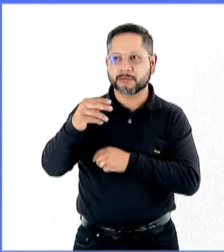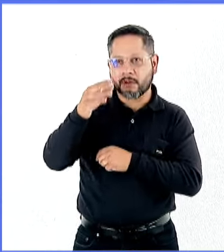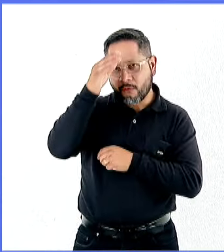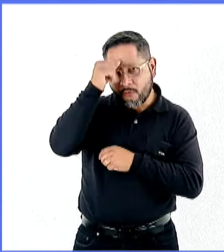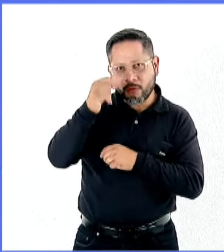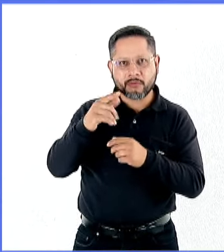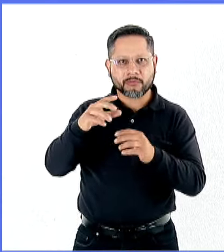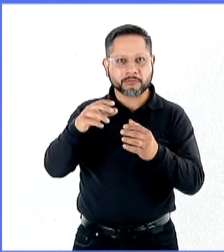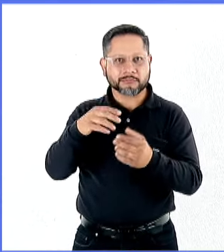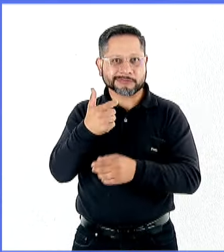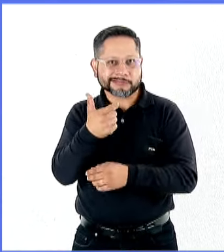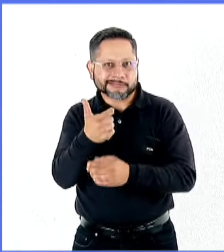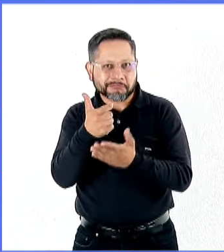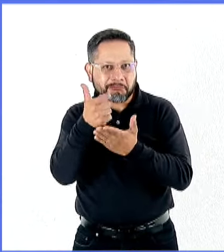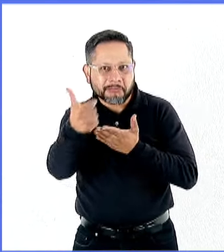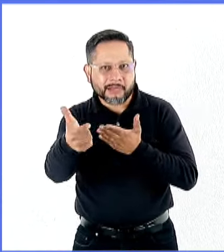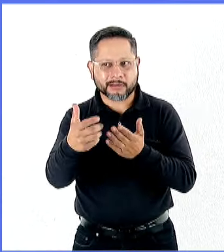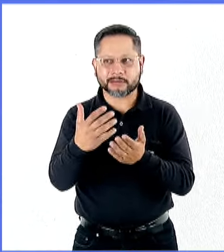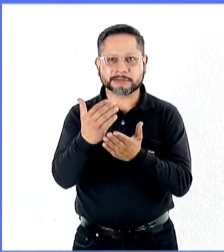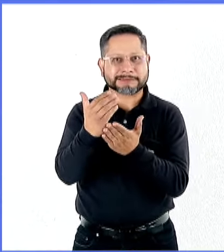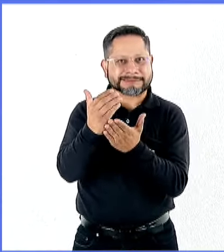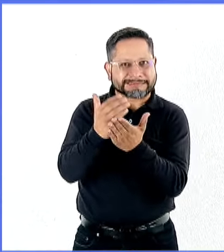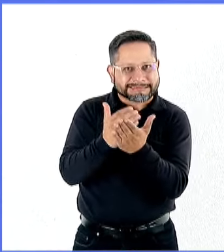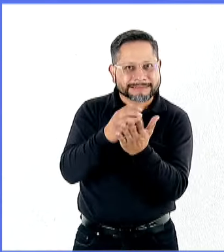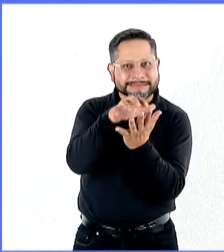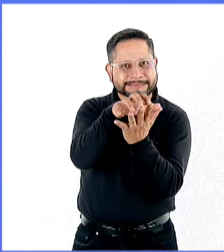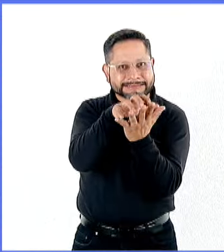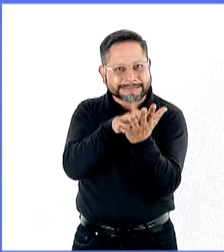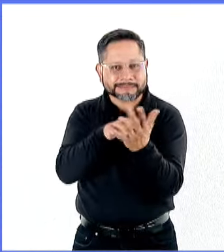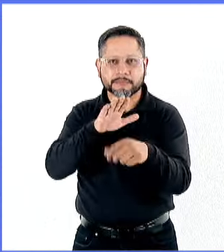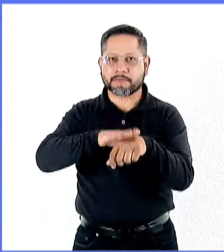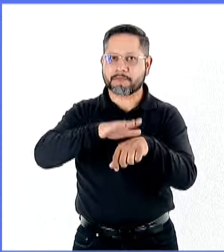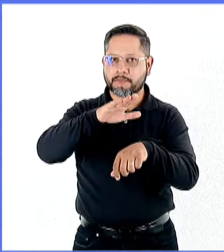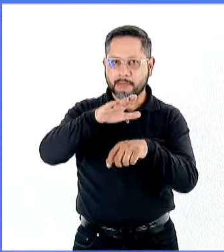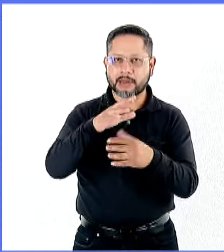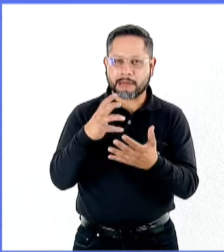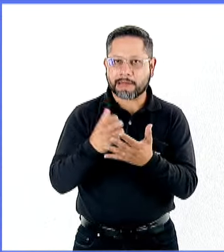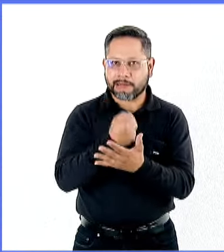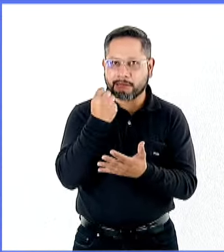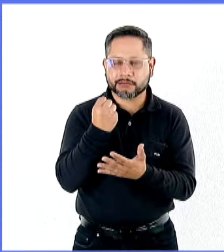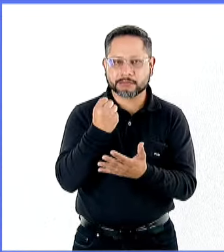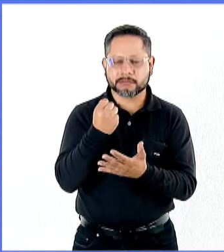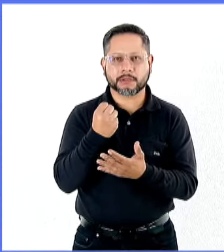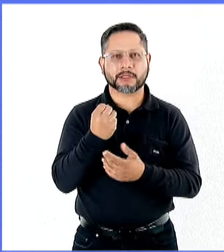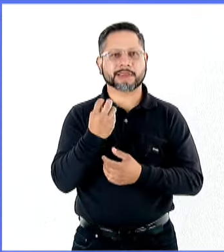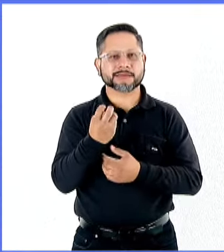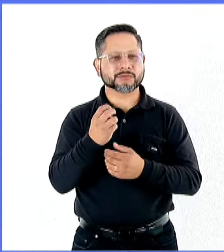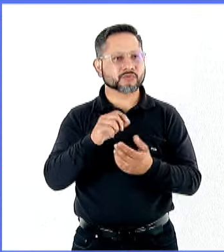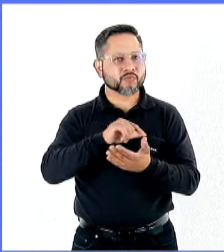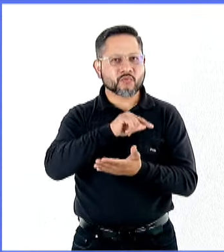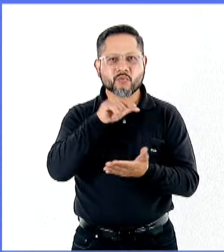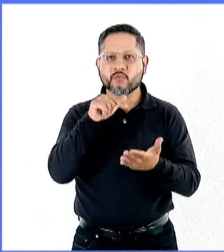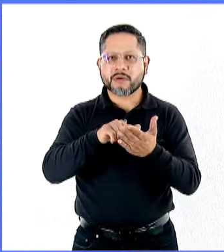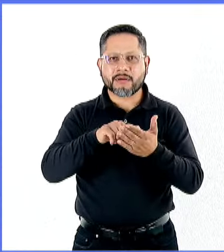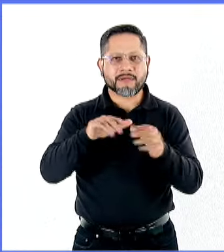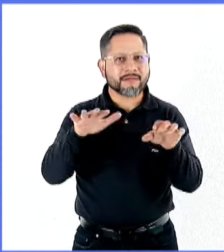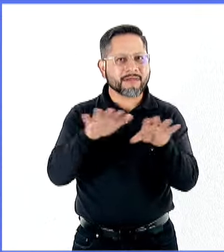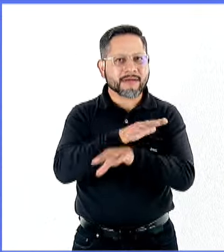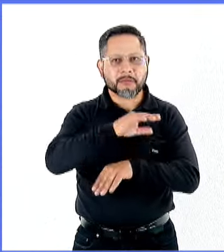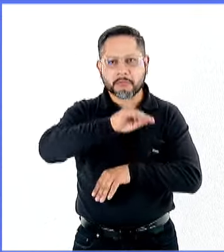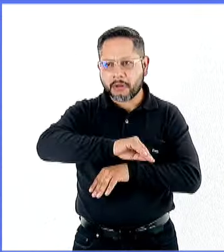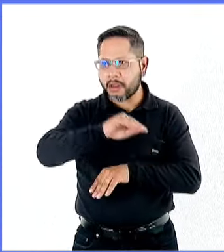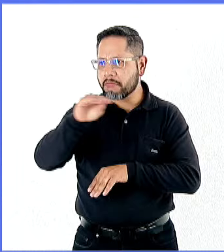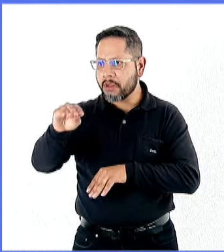salarios, pero también en insumos y por supuesto generar más ganancias. Todo ello implica la relocalización de sus centros de producción